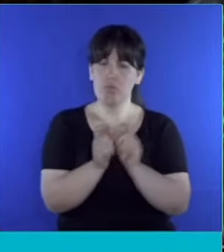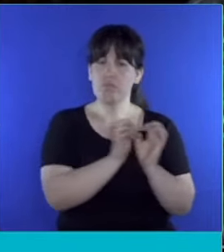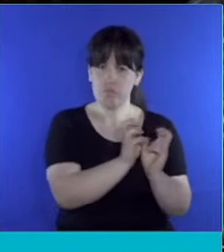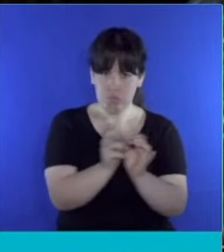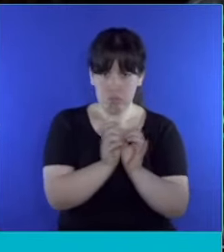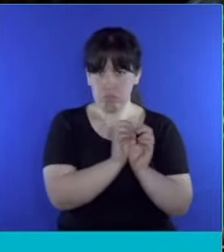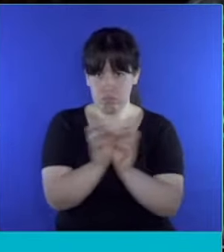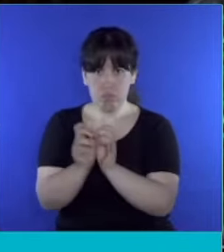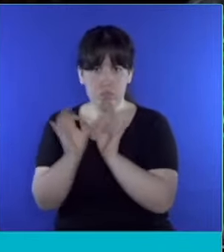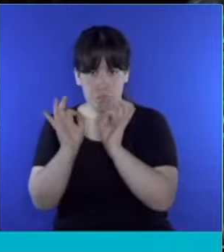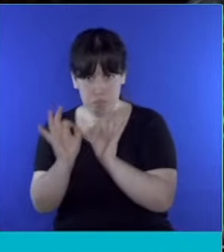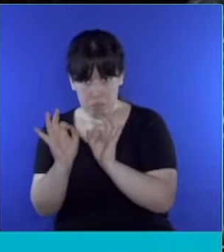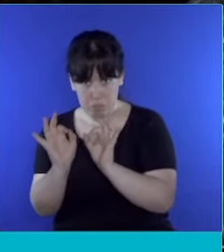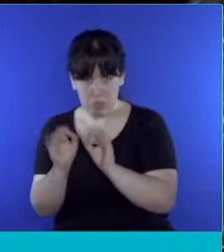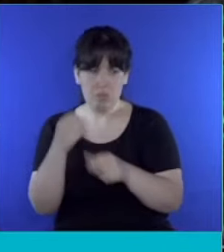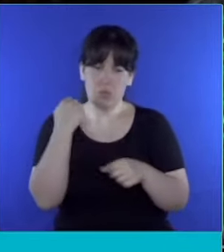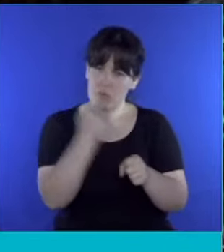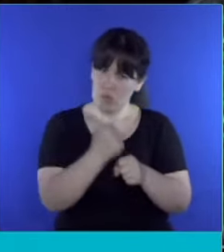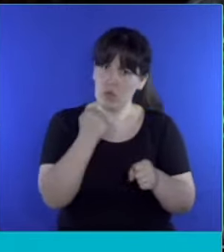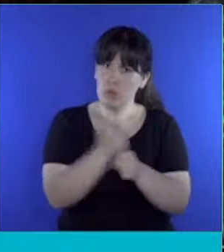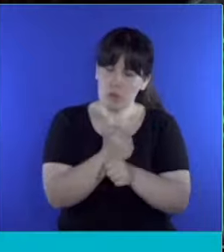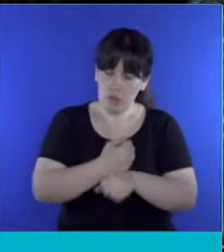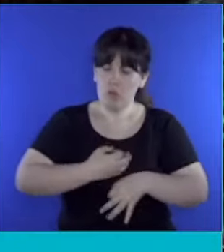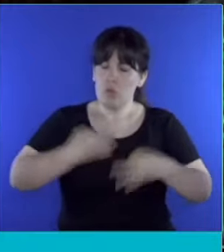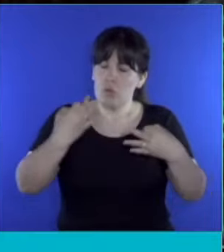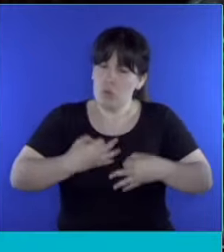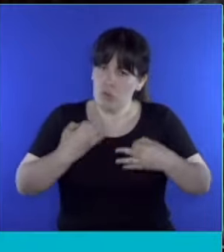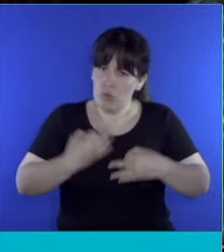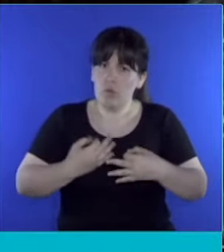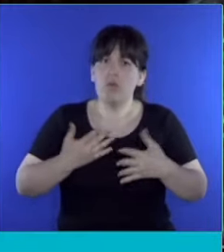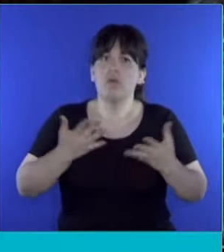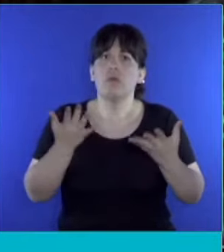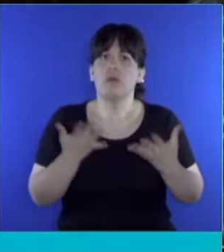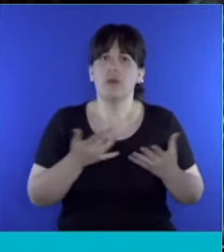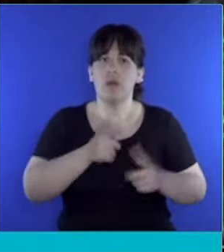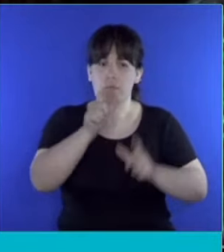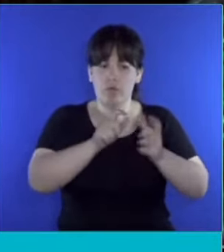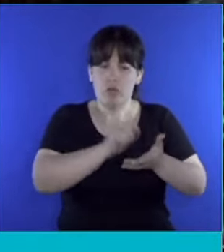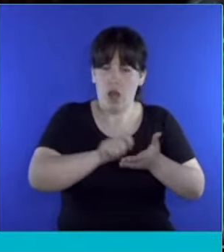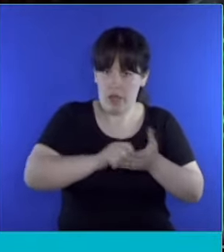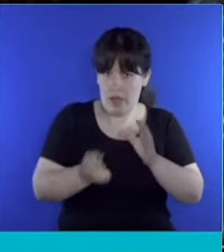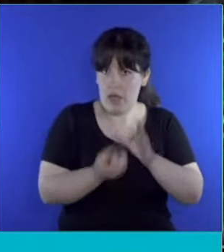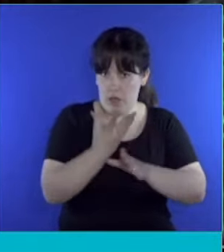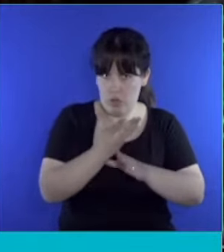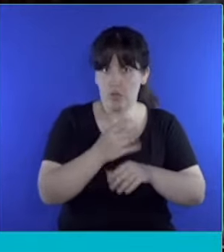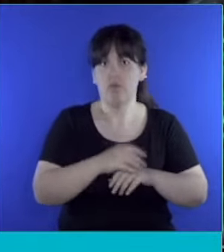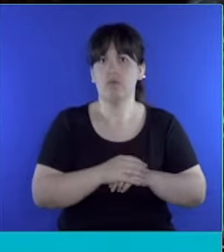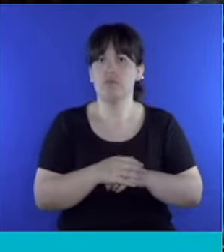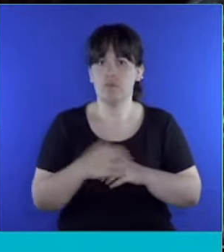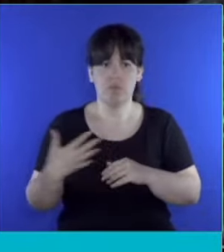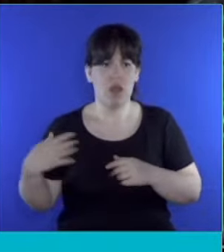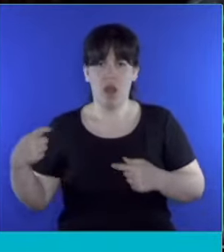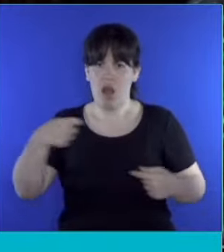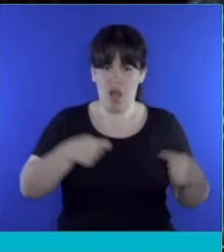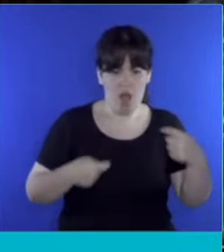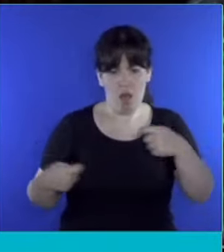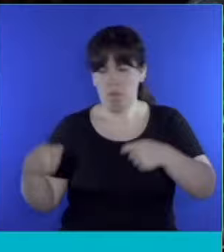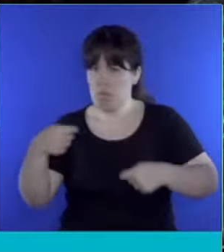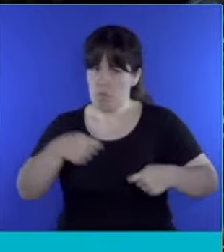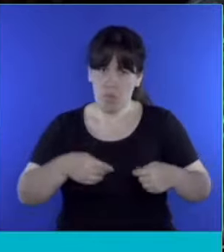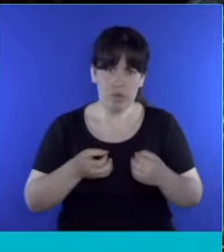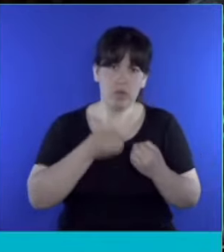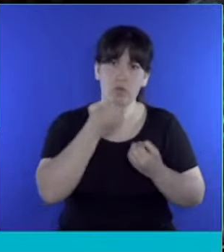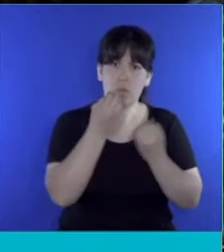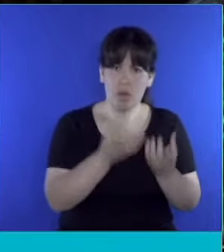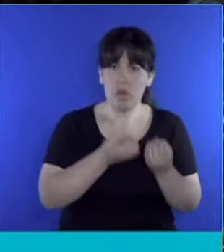trabajaron con enorme generosidad de parte de sus autores, se recibió aportes y mejoras